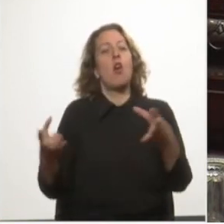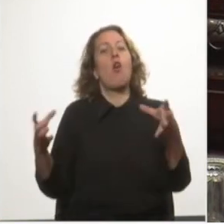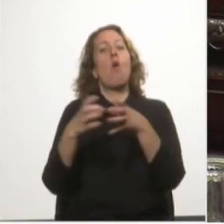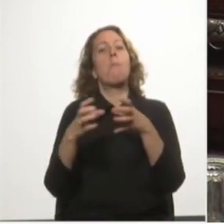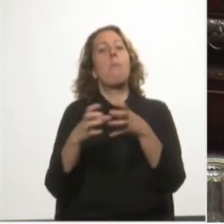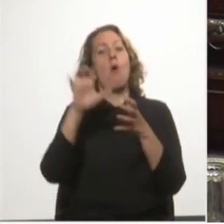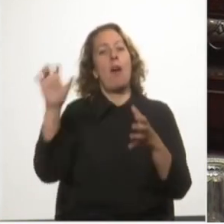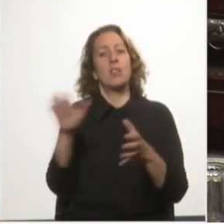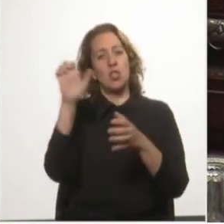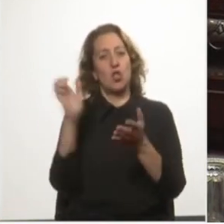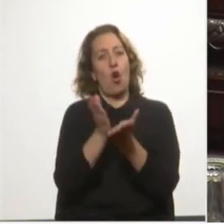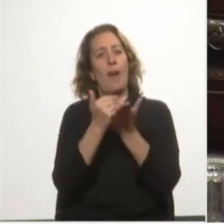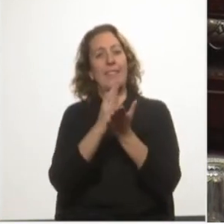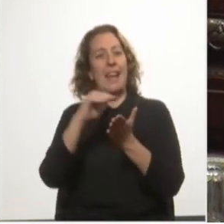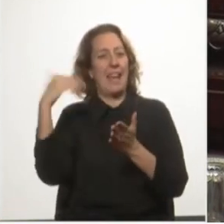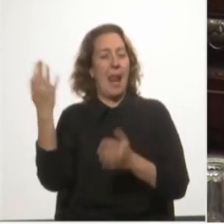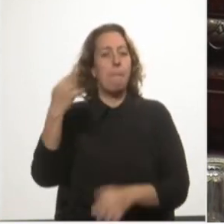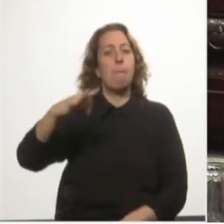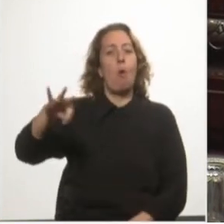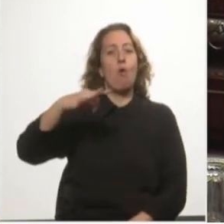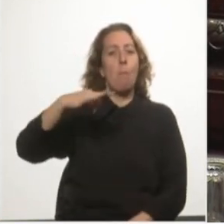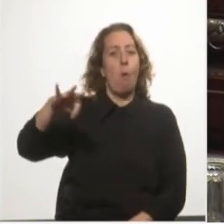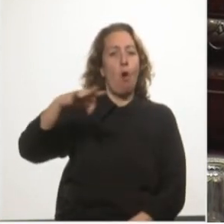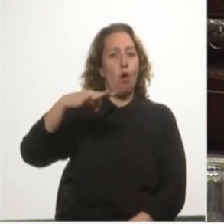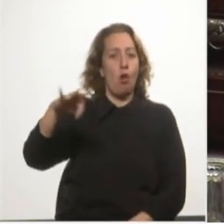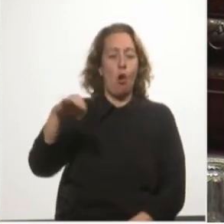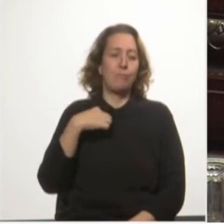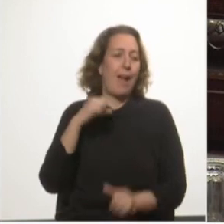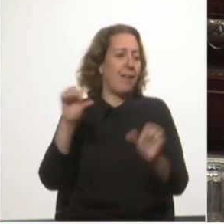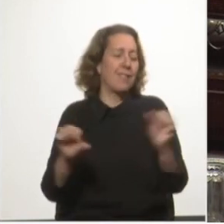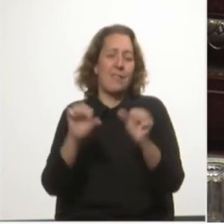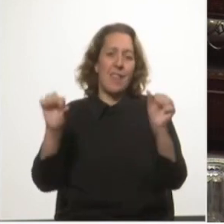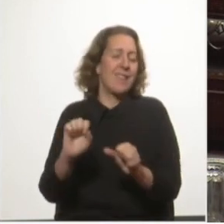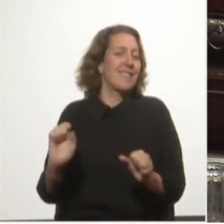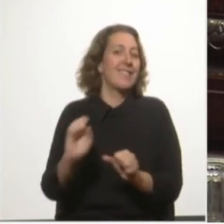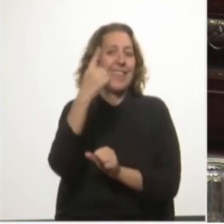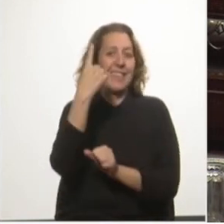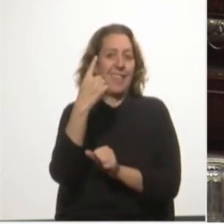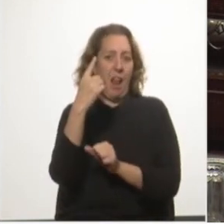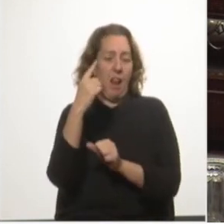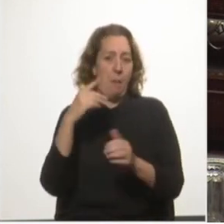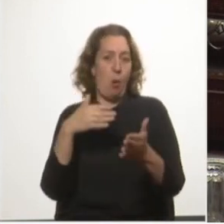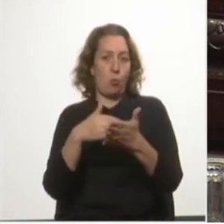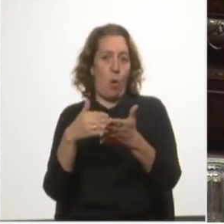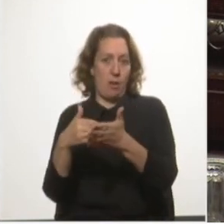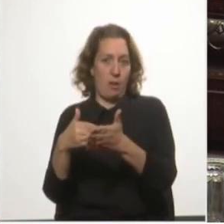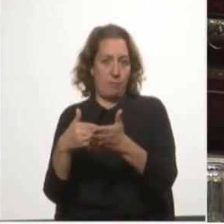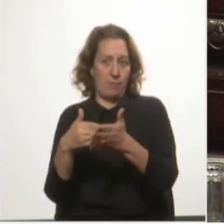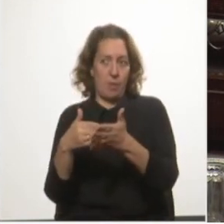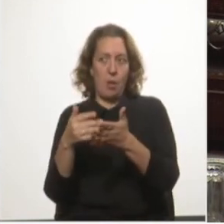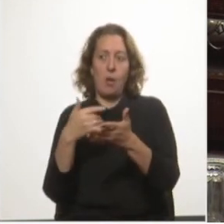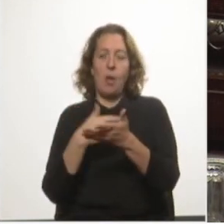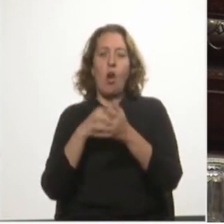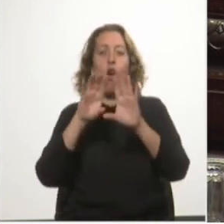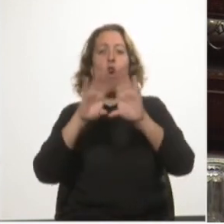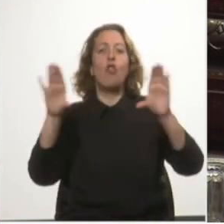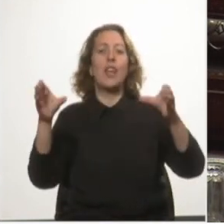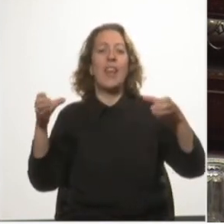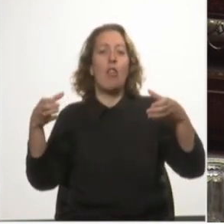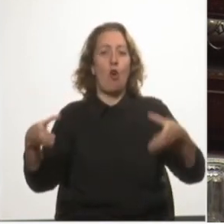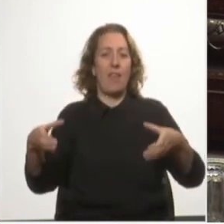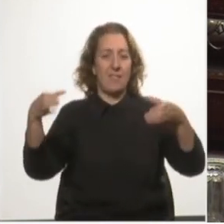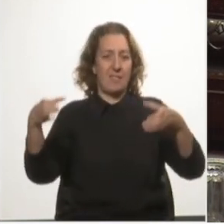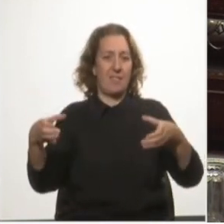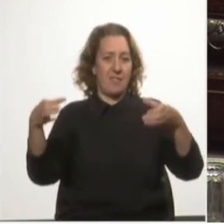el monopolio sobre una de las actividades centrales de la actividad portuaria, como es el manejo de contenedores en el puerto de